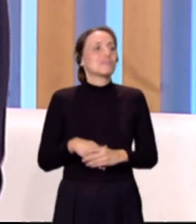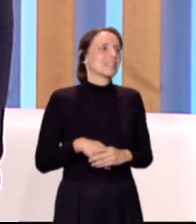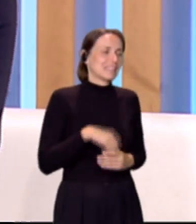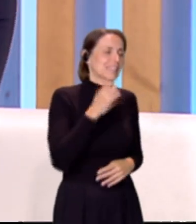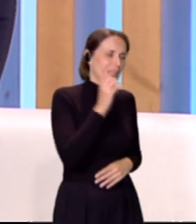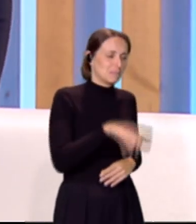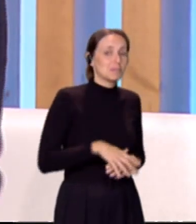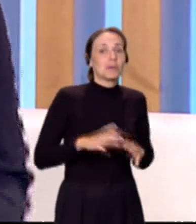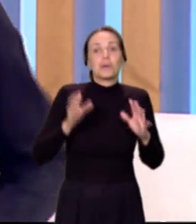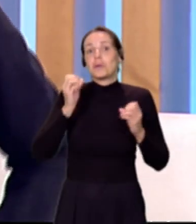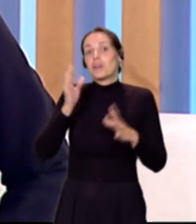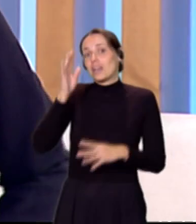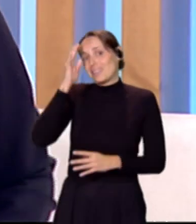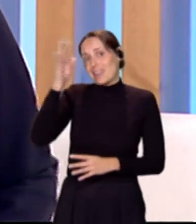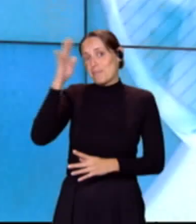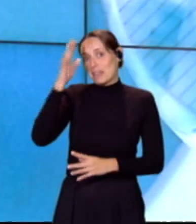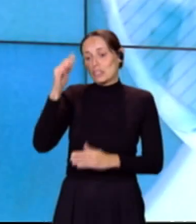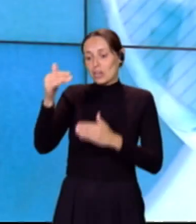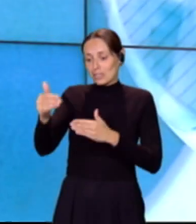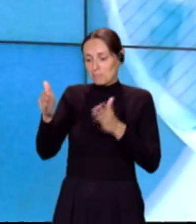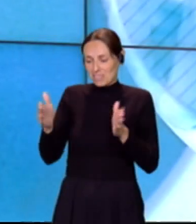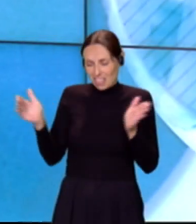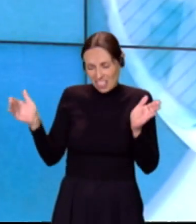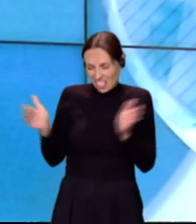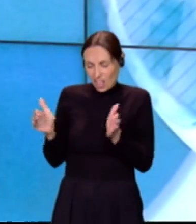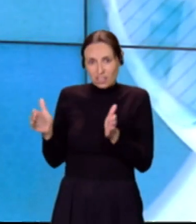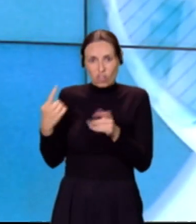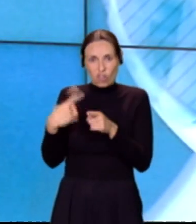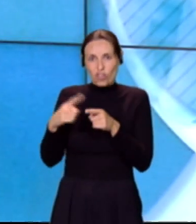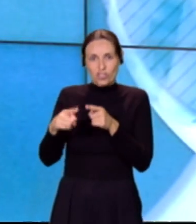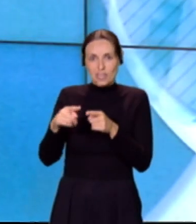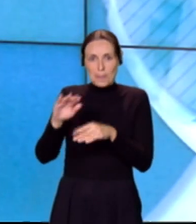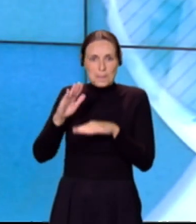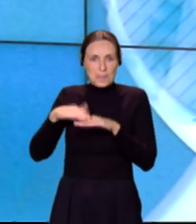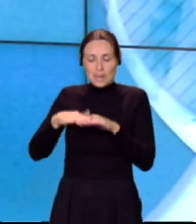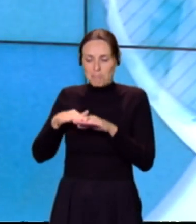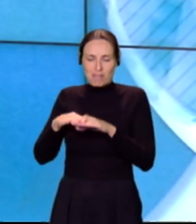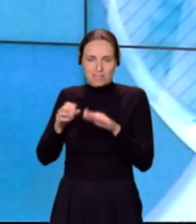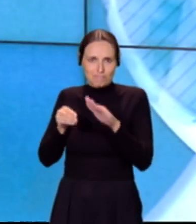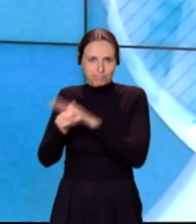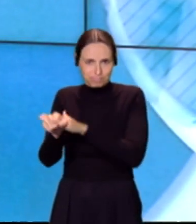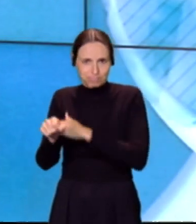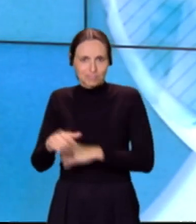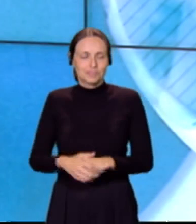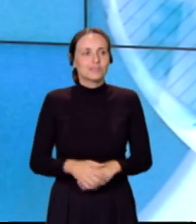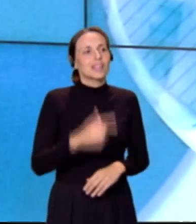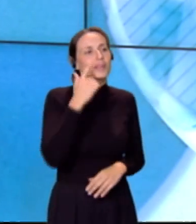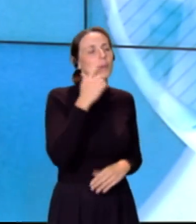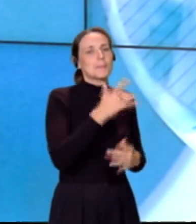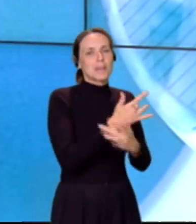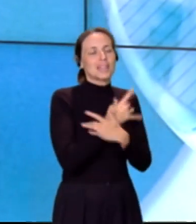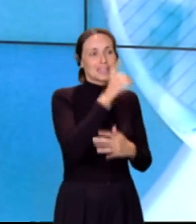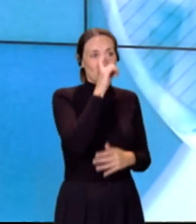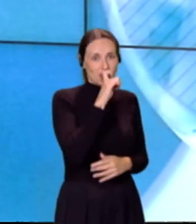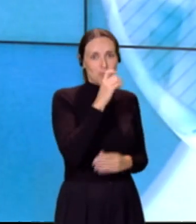imaginación ha conseguido meter en ese espacio prácticamente todo lo indispensable, al menos. María, recuérdanos la información para